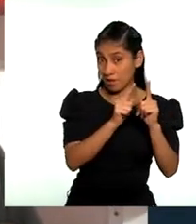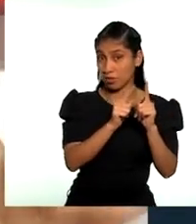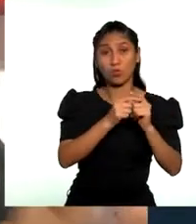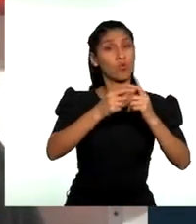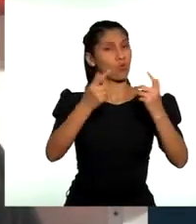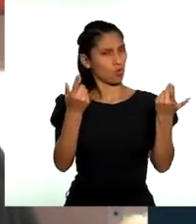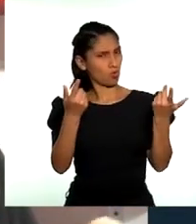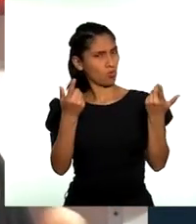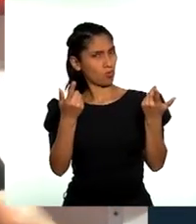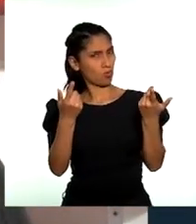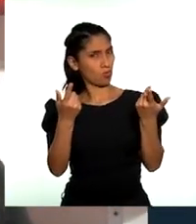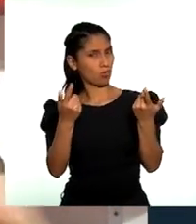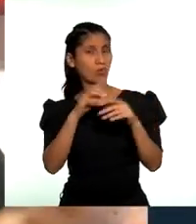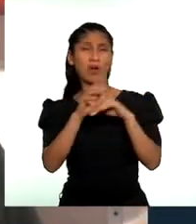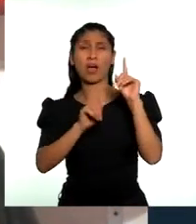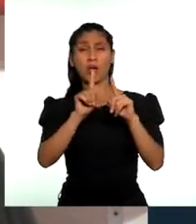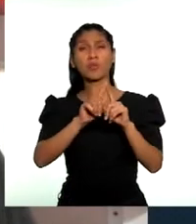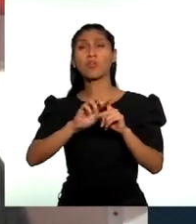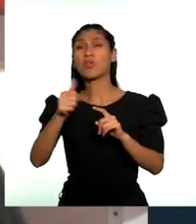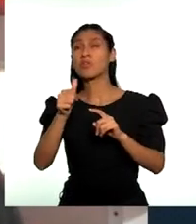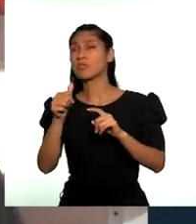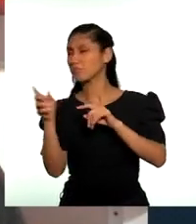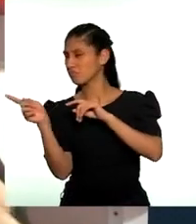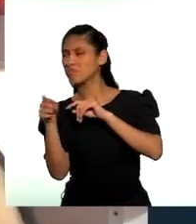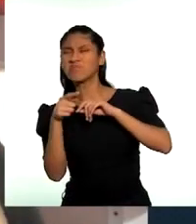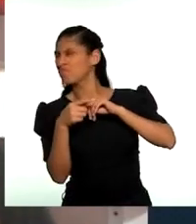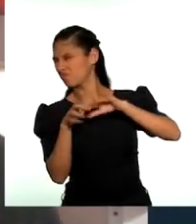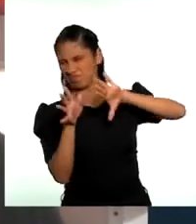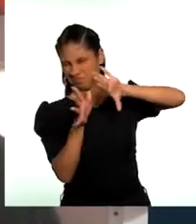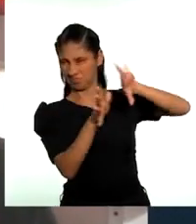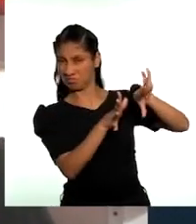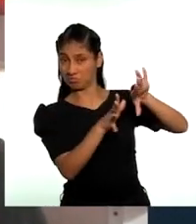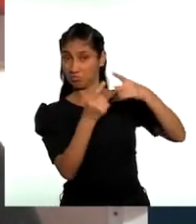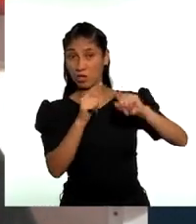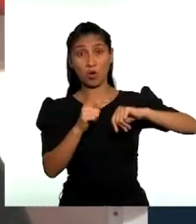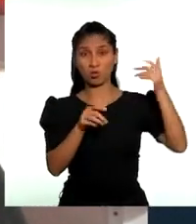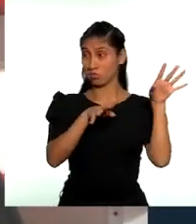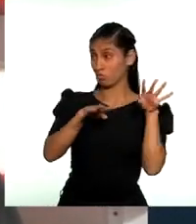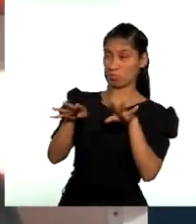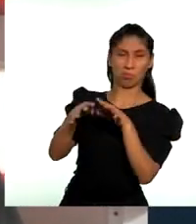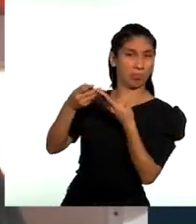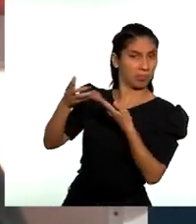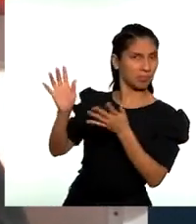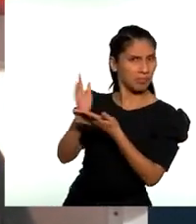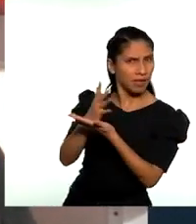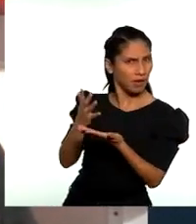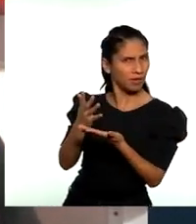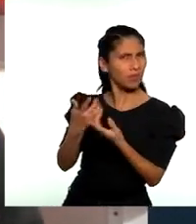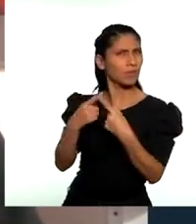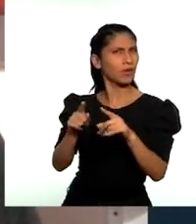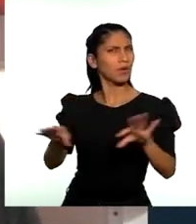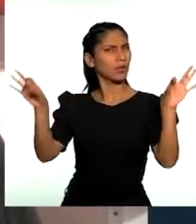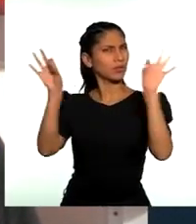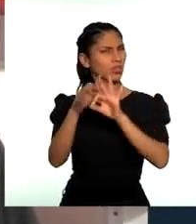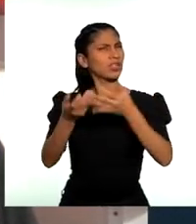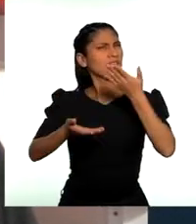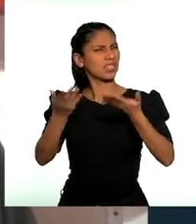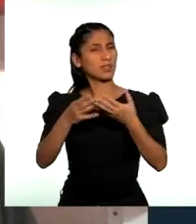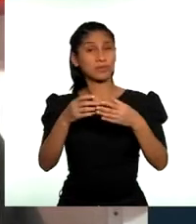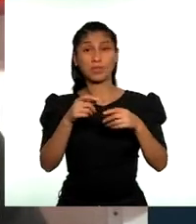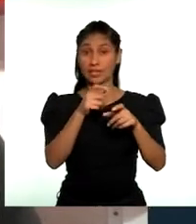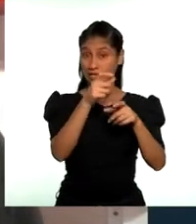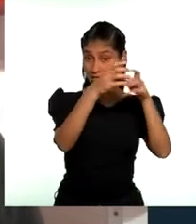no cuestionable, porque se cumple con lo legal, pero nos olvidamos de algo importante, y es que estas personas